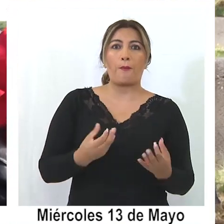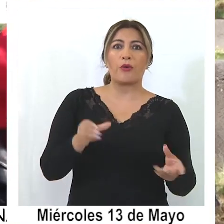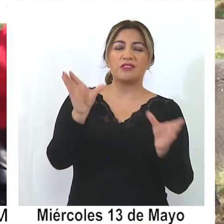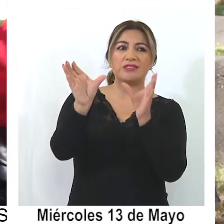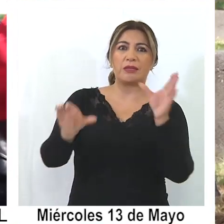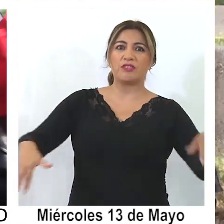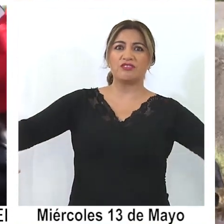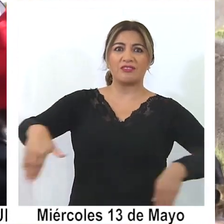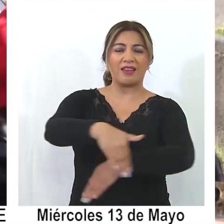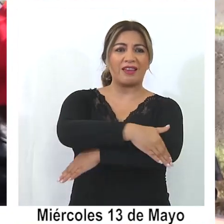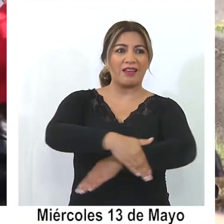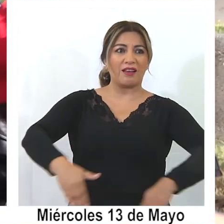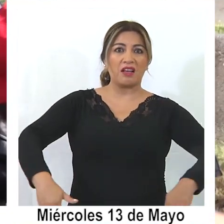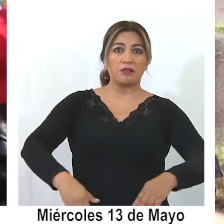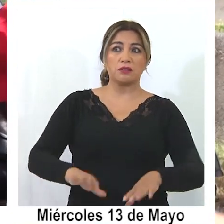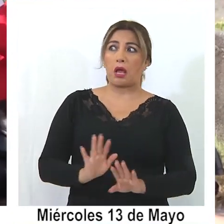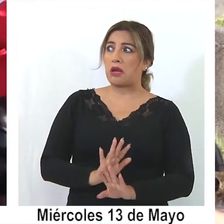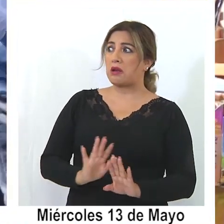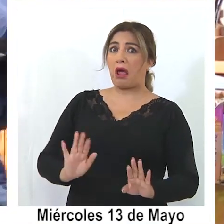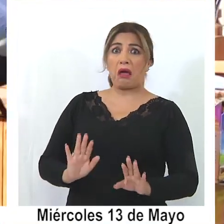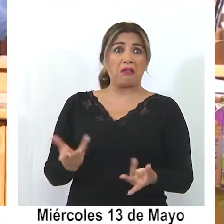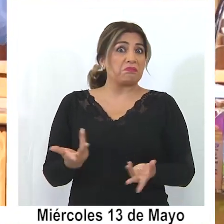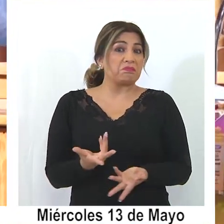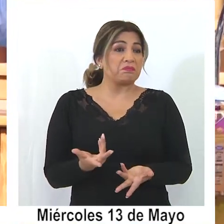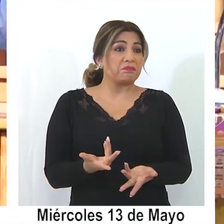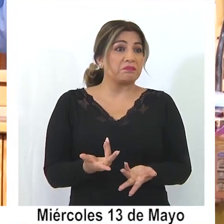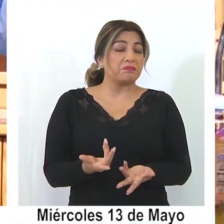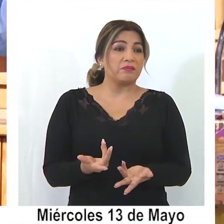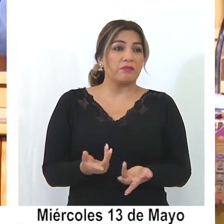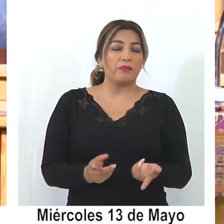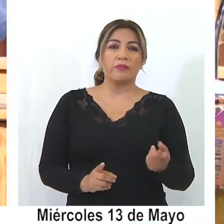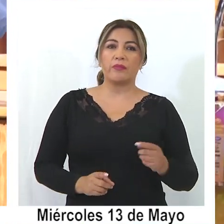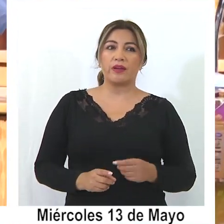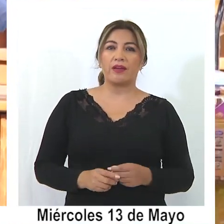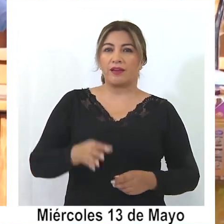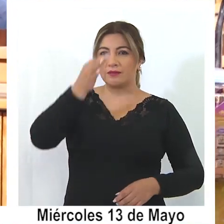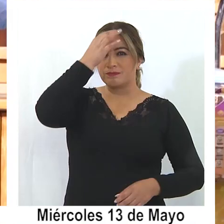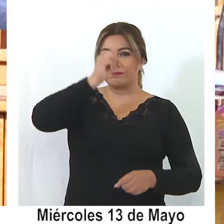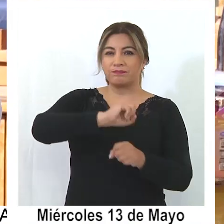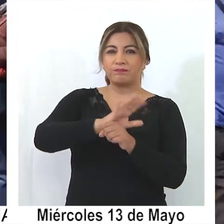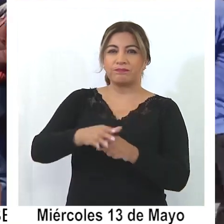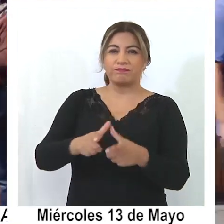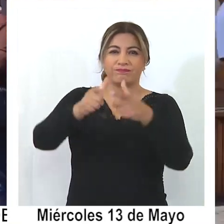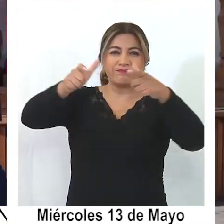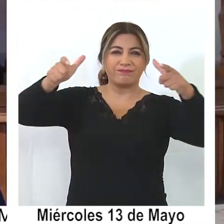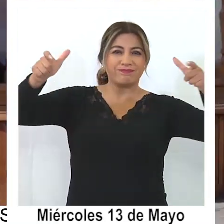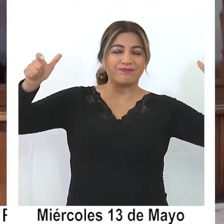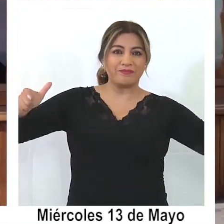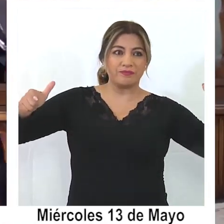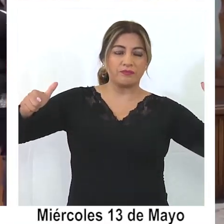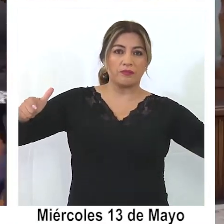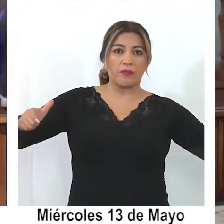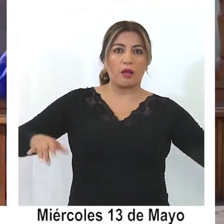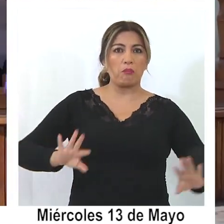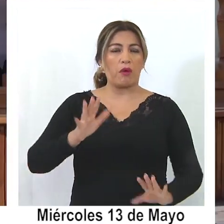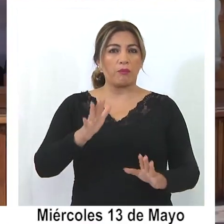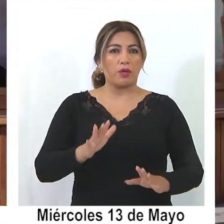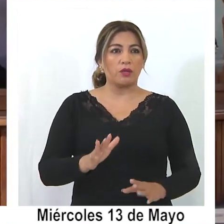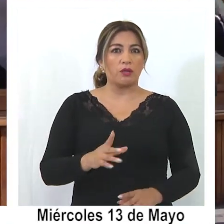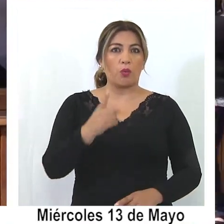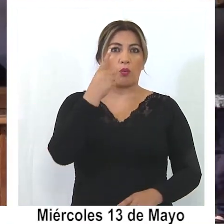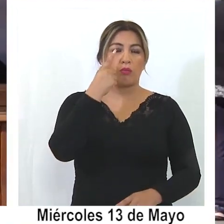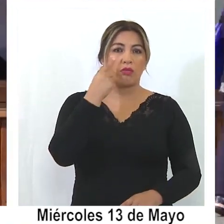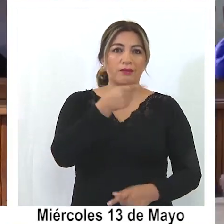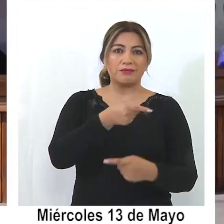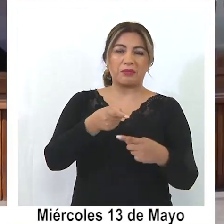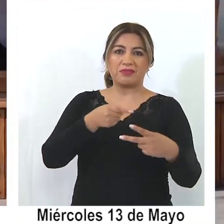personas en las calles, como si nada hubiera pasado, elevaron los contagios a niveles impensados hasta hace apenas un